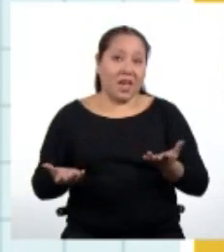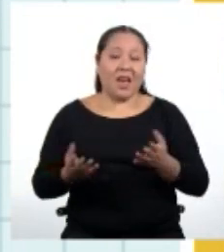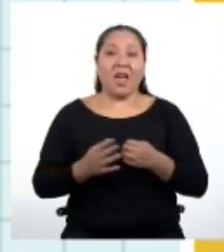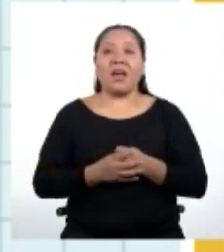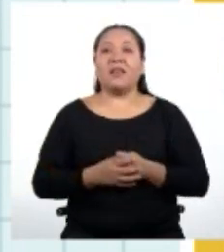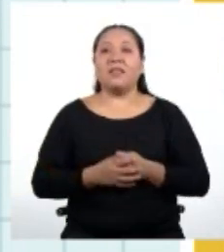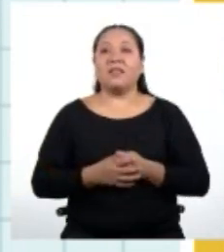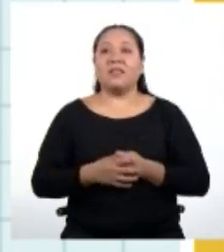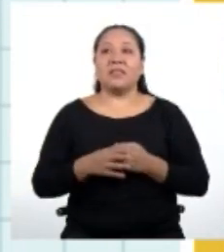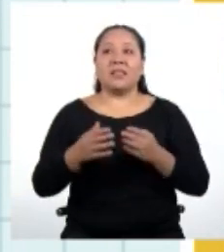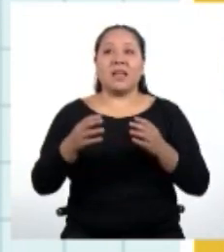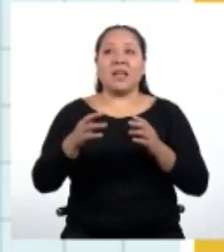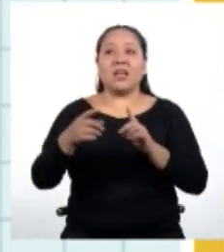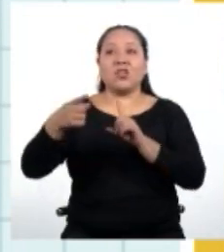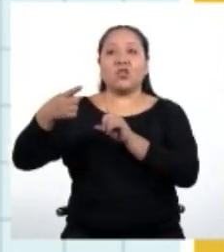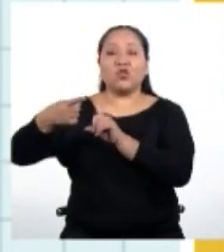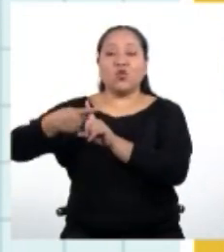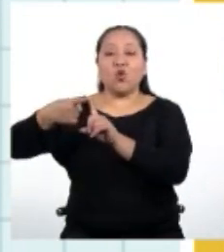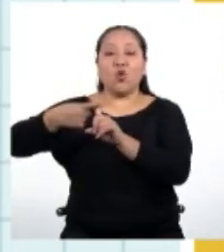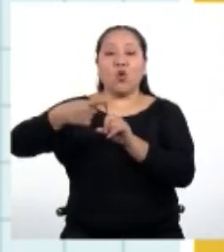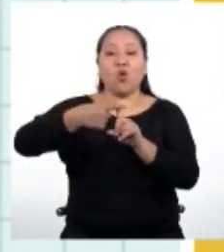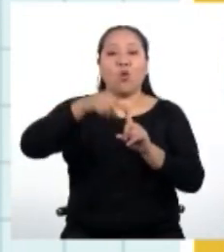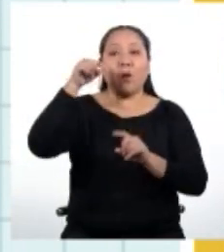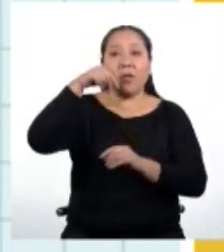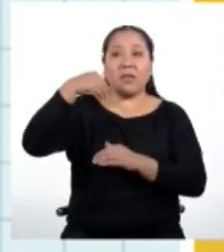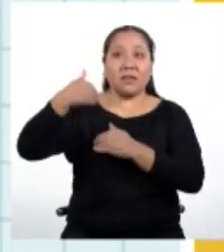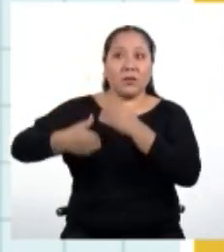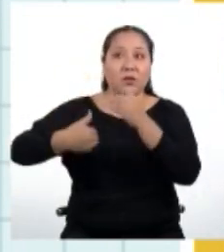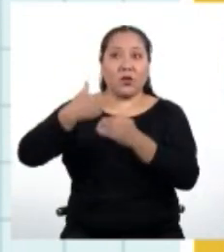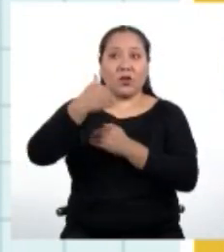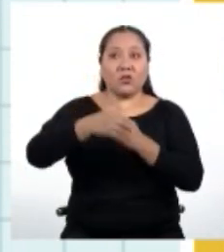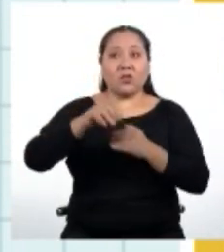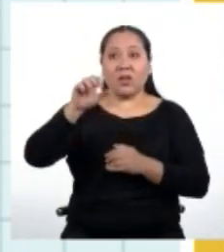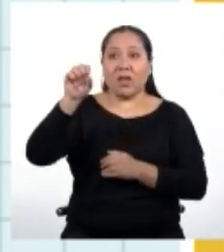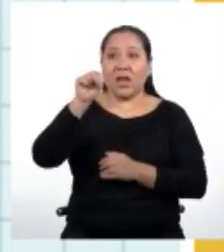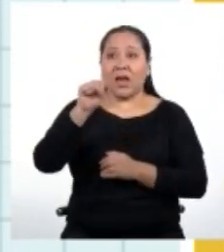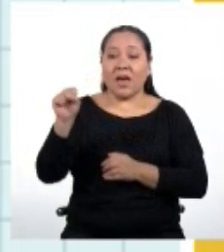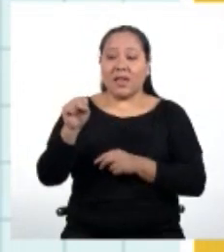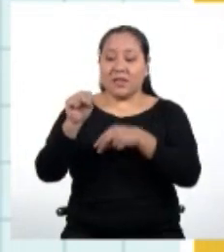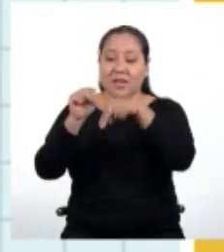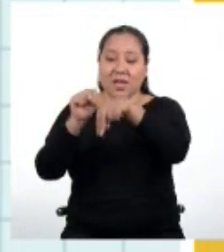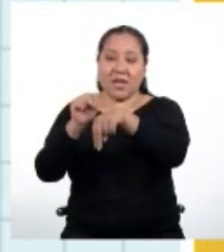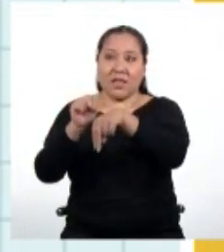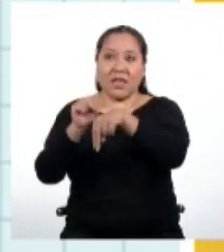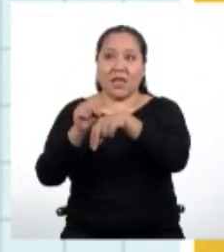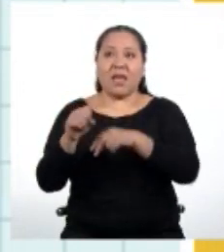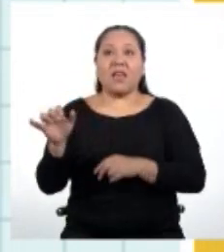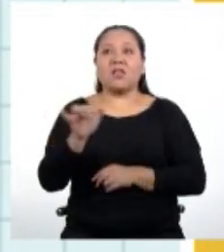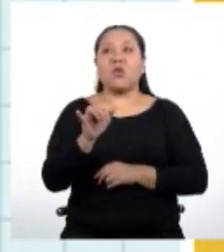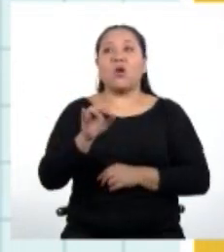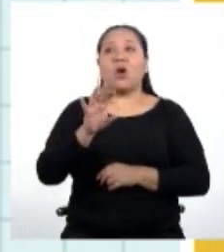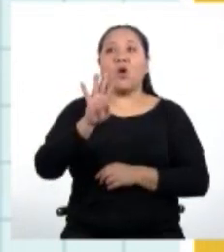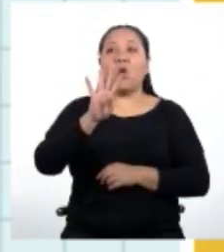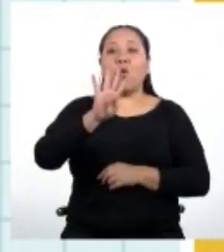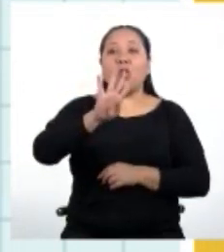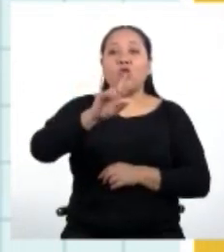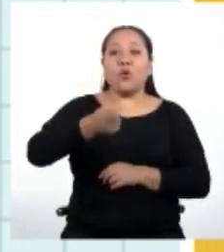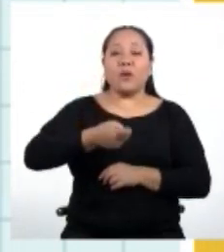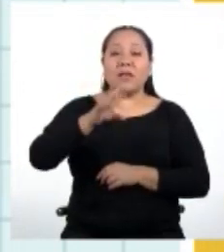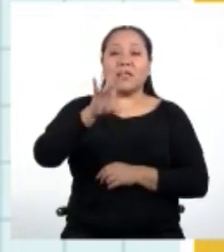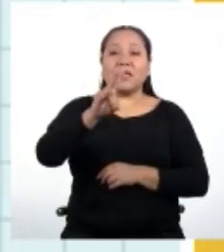Finalmente, tenemos la suma de los términos de la progresión aritmética, S sub N, que es igual a 4